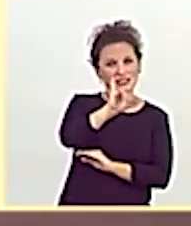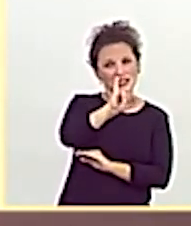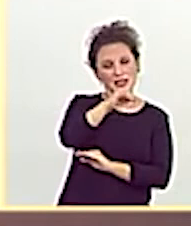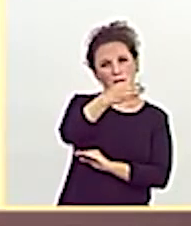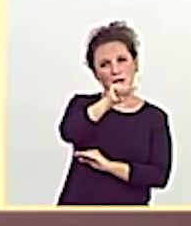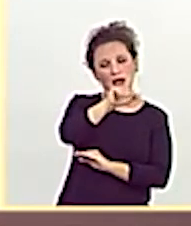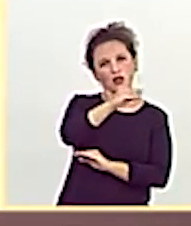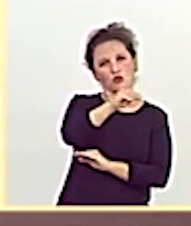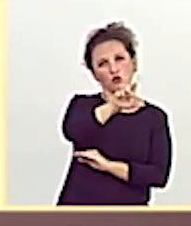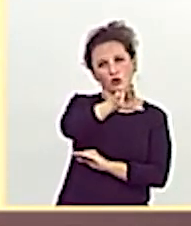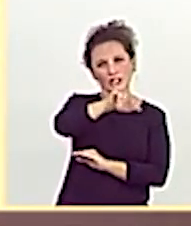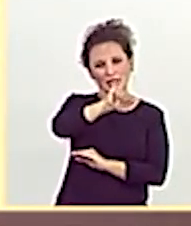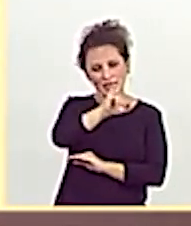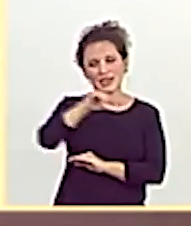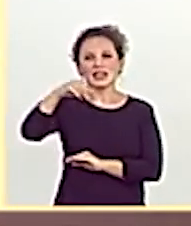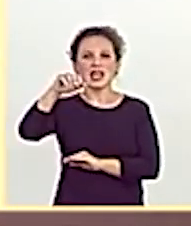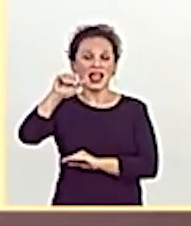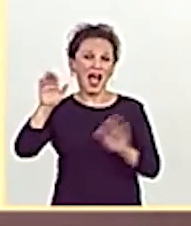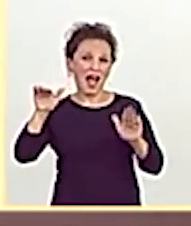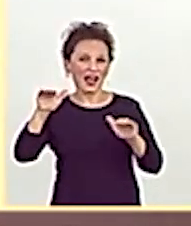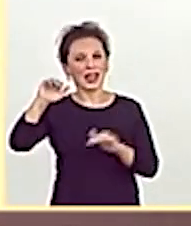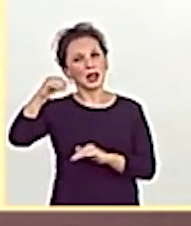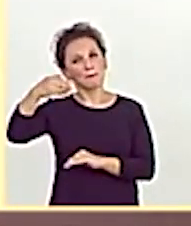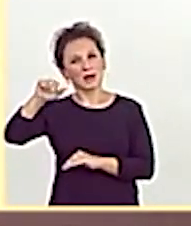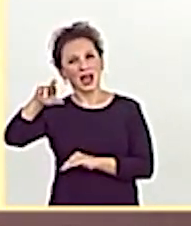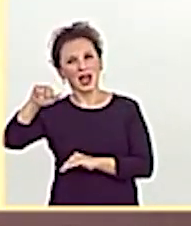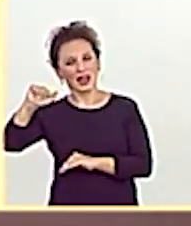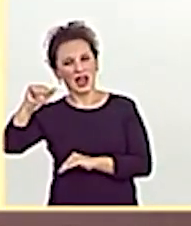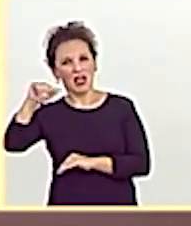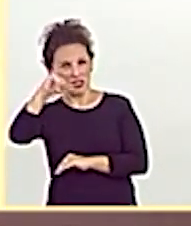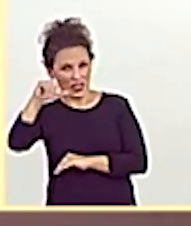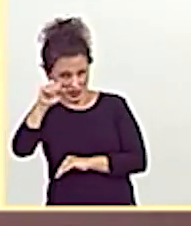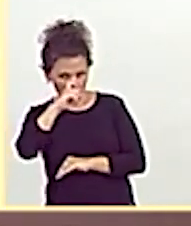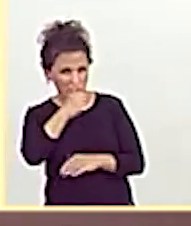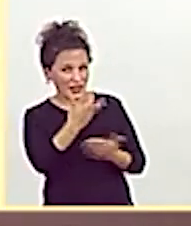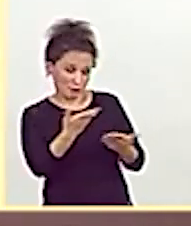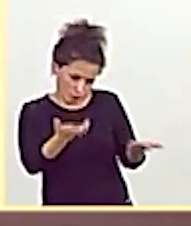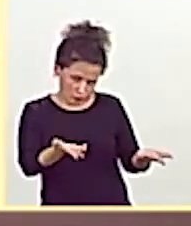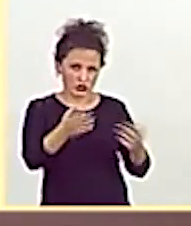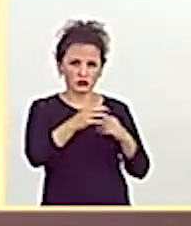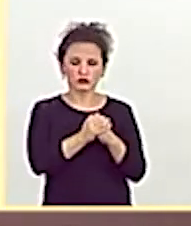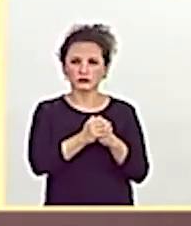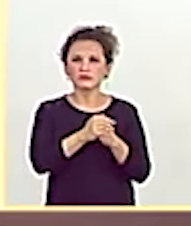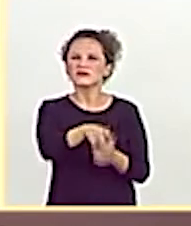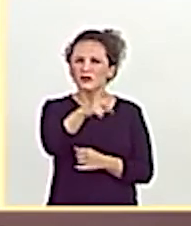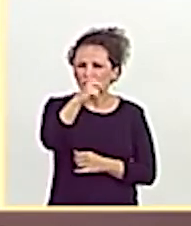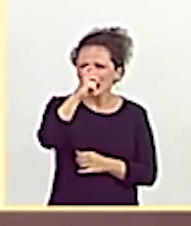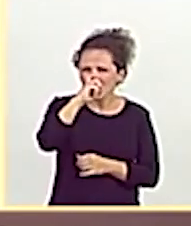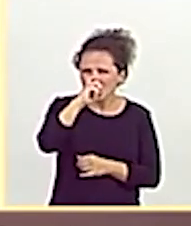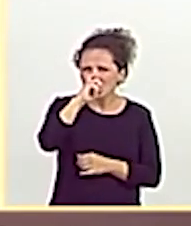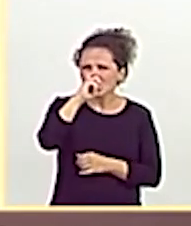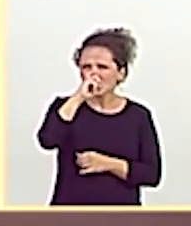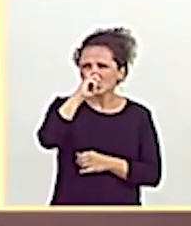Pues eso. ¿Se acuerda usted, señor Iglesias, cuando exigía que...